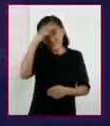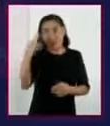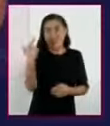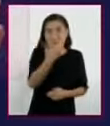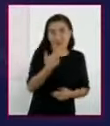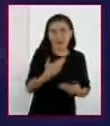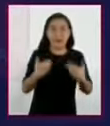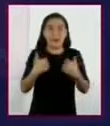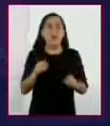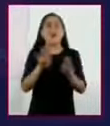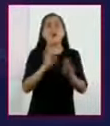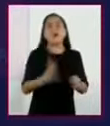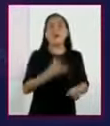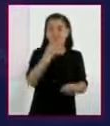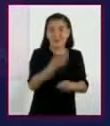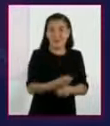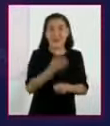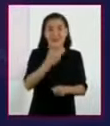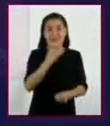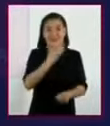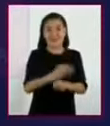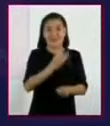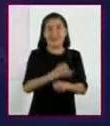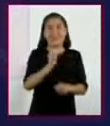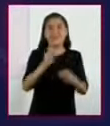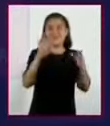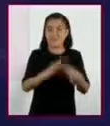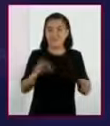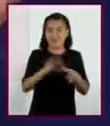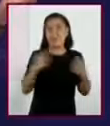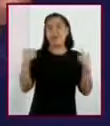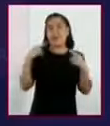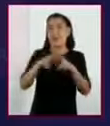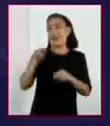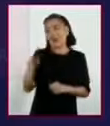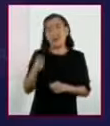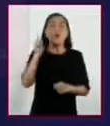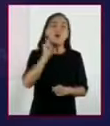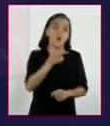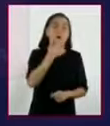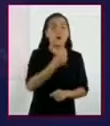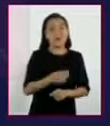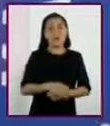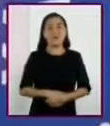complementar el contenido de esta sesión con su profesora o profesor.